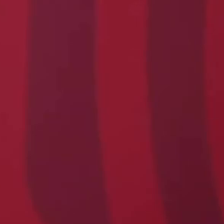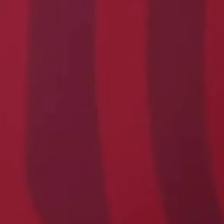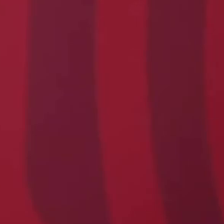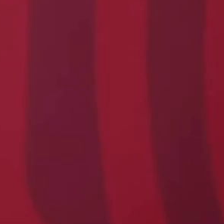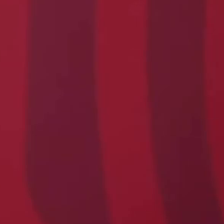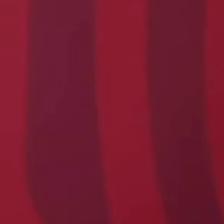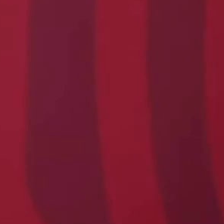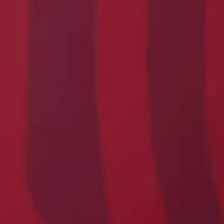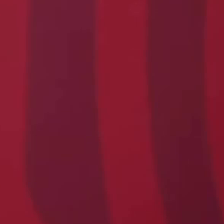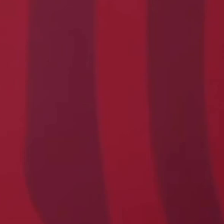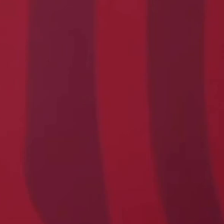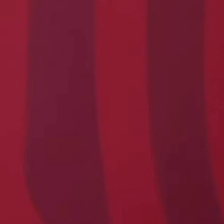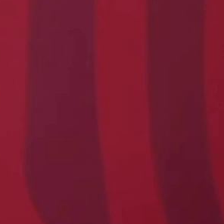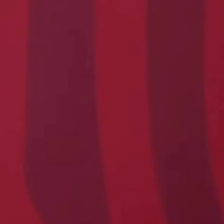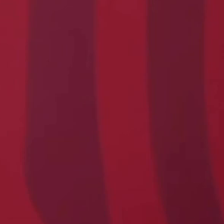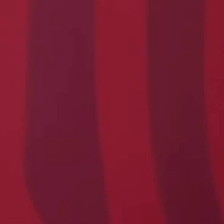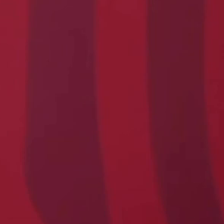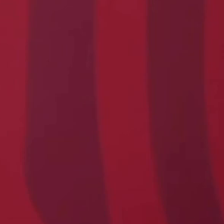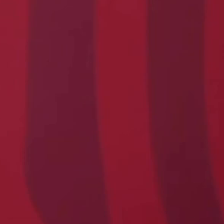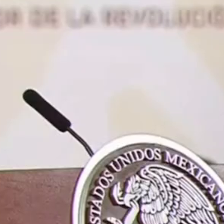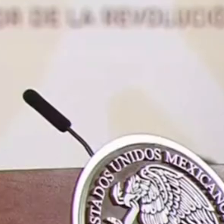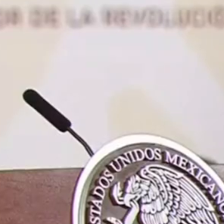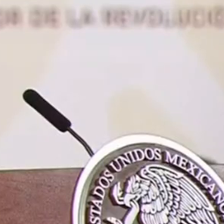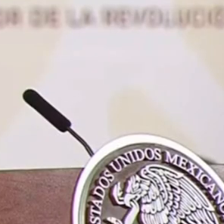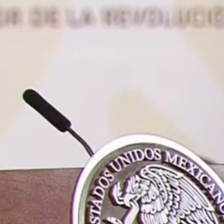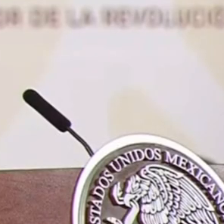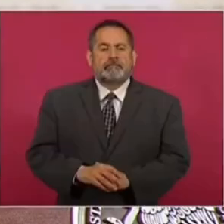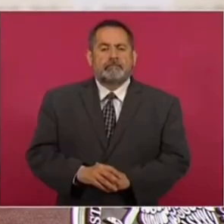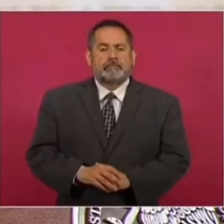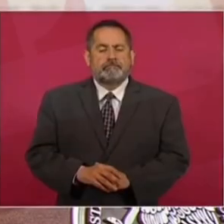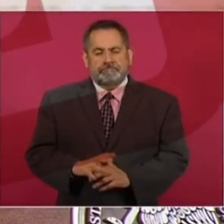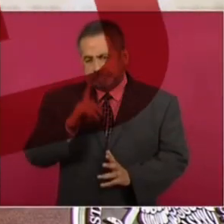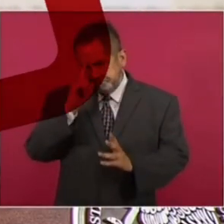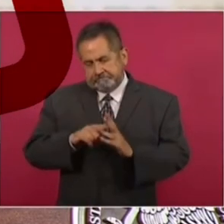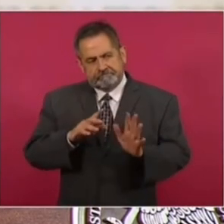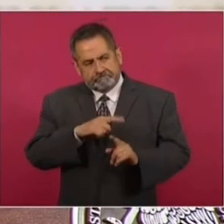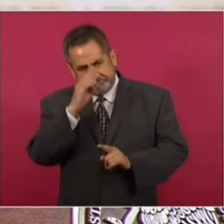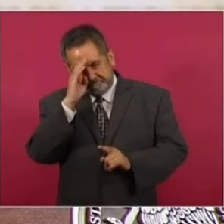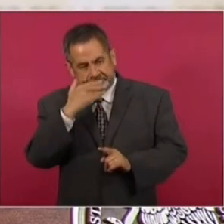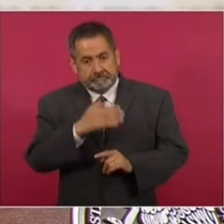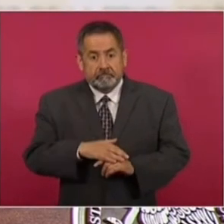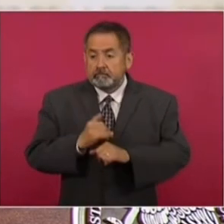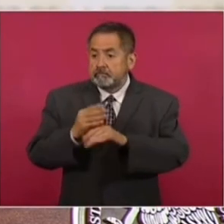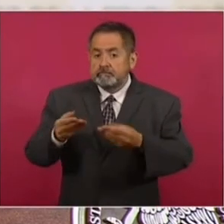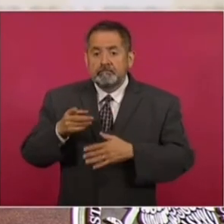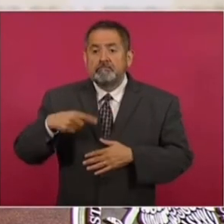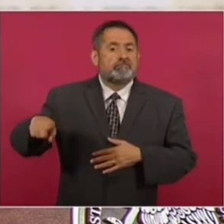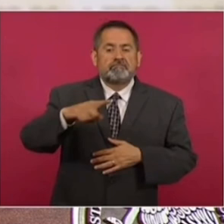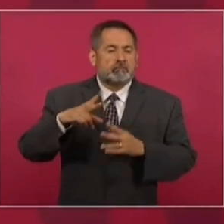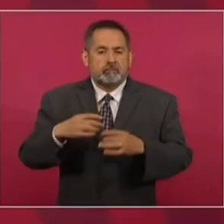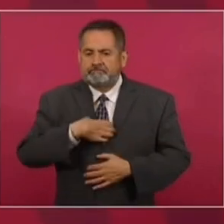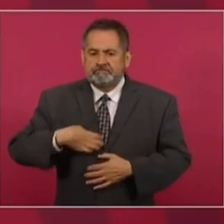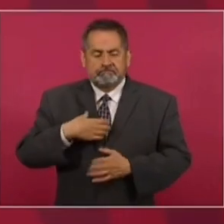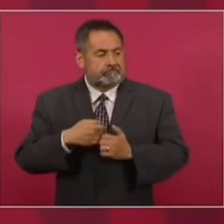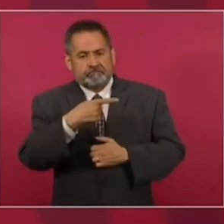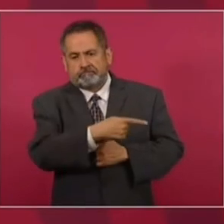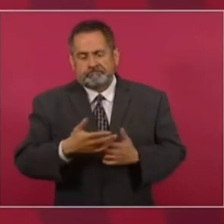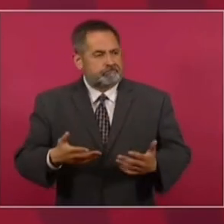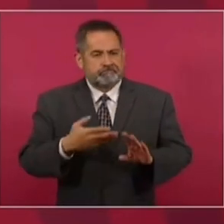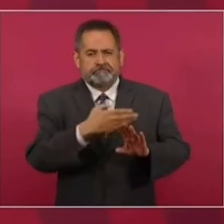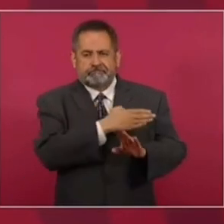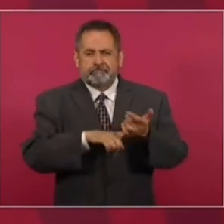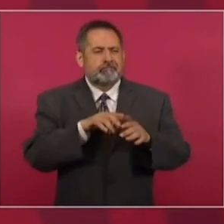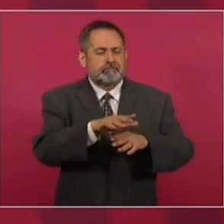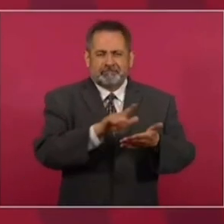obstáculos, ahora lo van a pensar más, porque según mi información, la gente no quedó contenta con ellos, con lo que hicieron